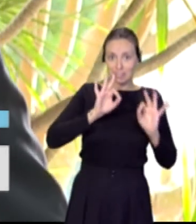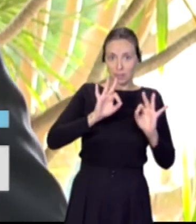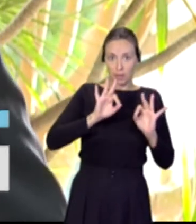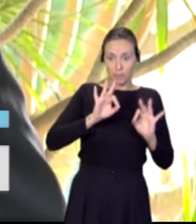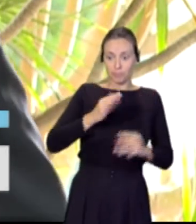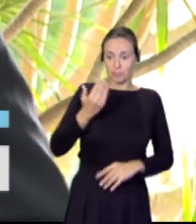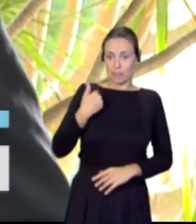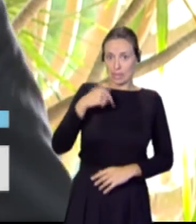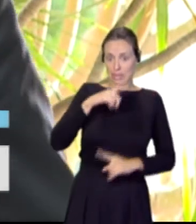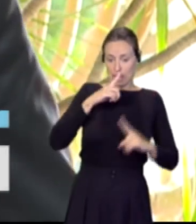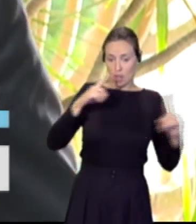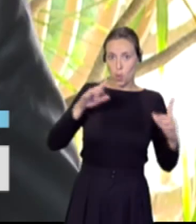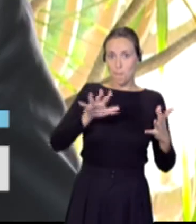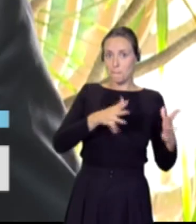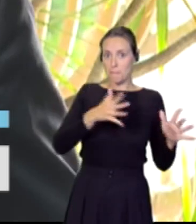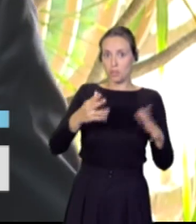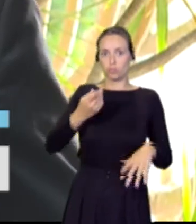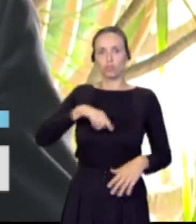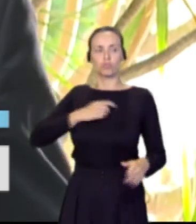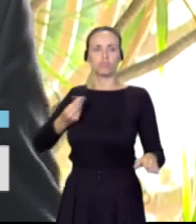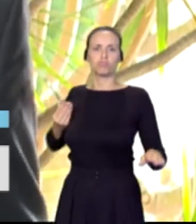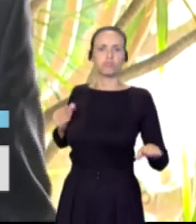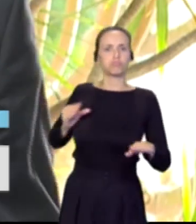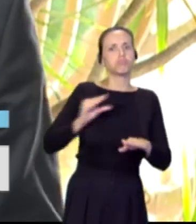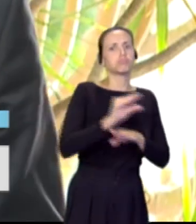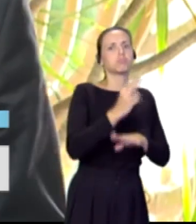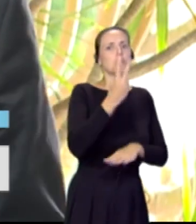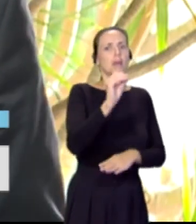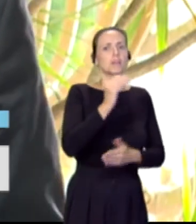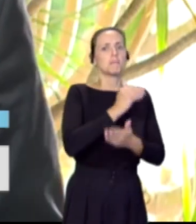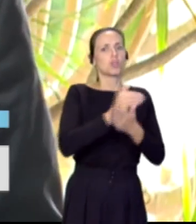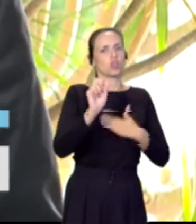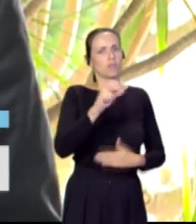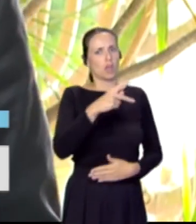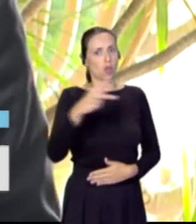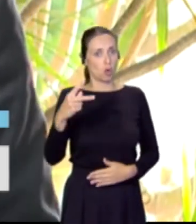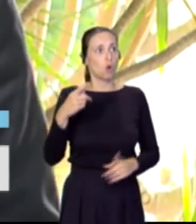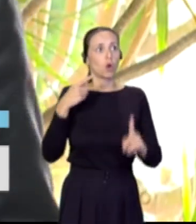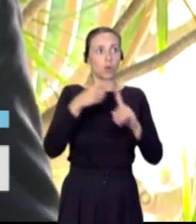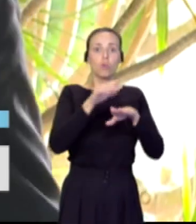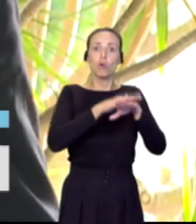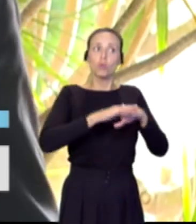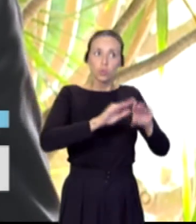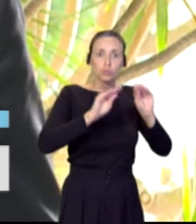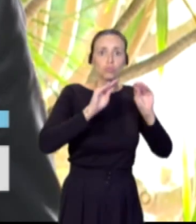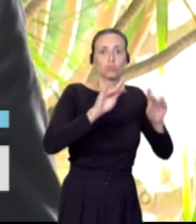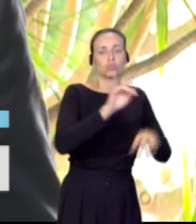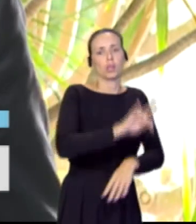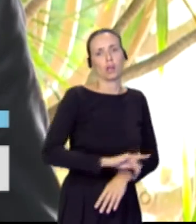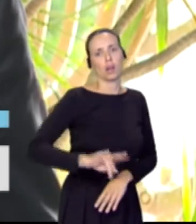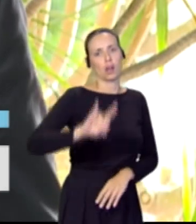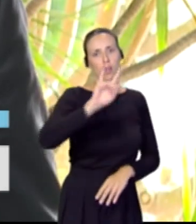hemos atribuido 20 millones de euros para el gobierno regional para afrontar